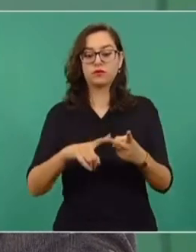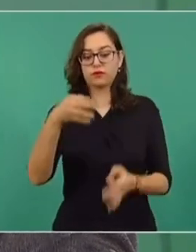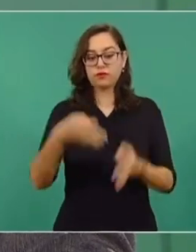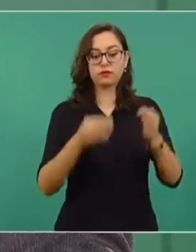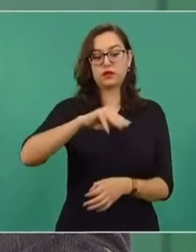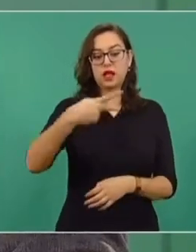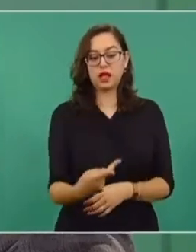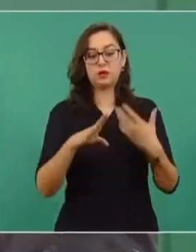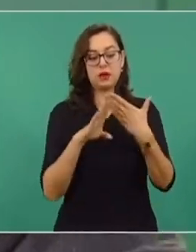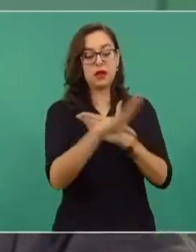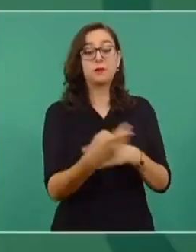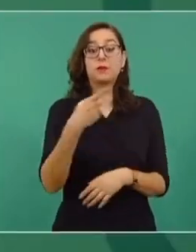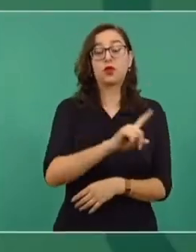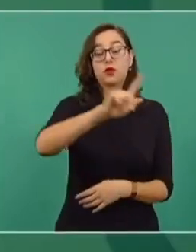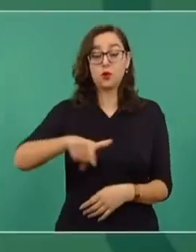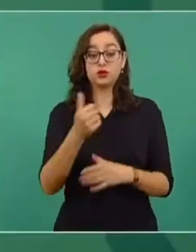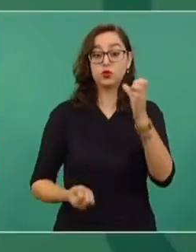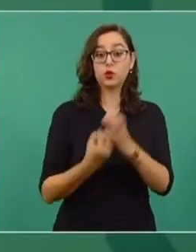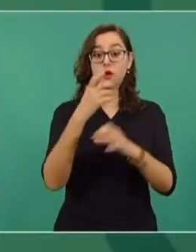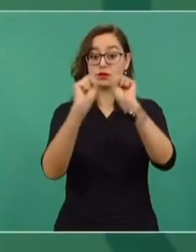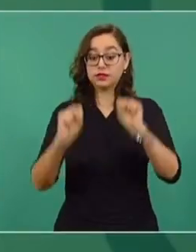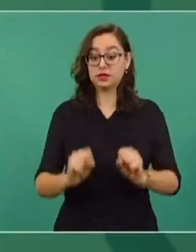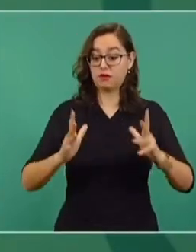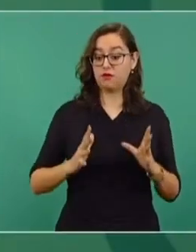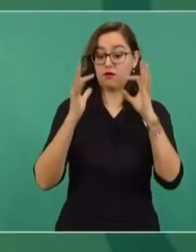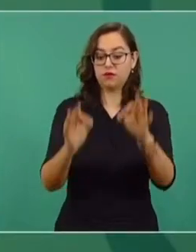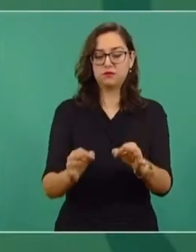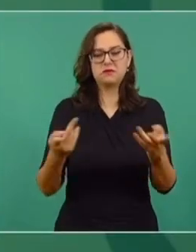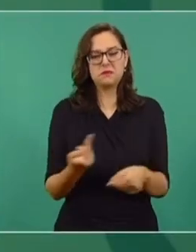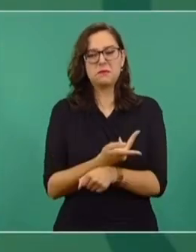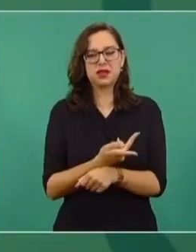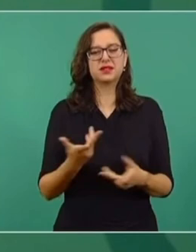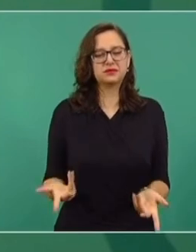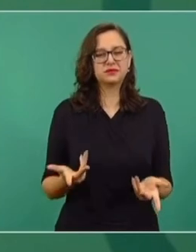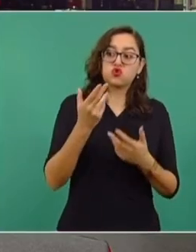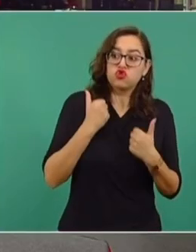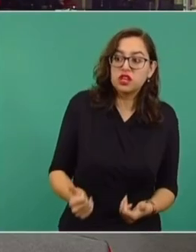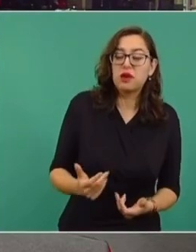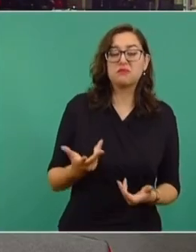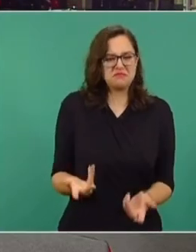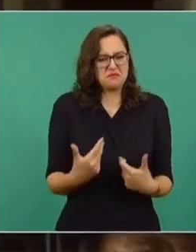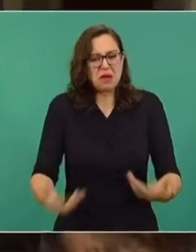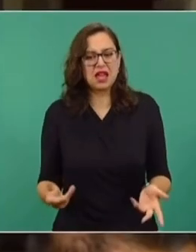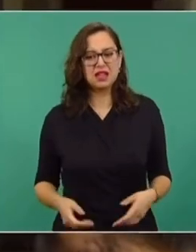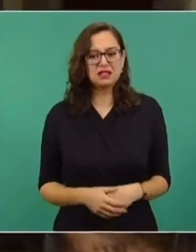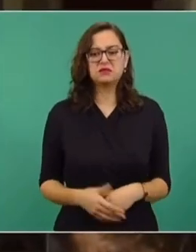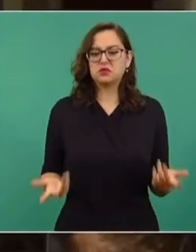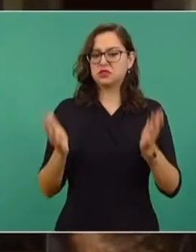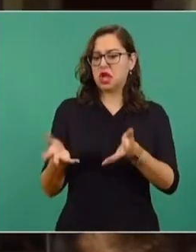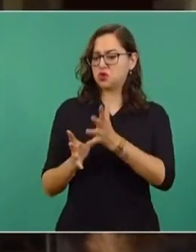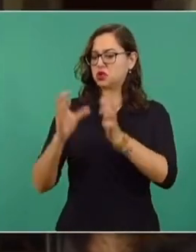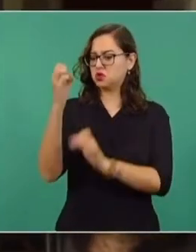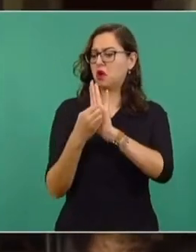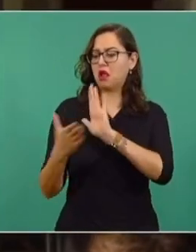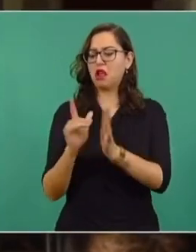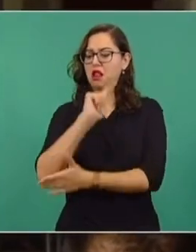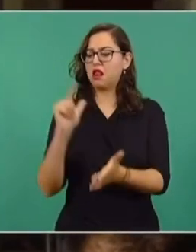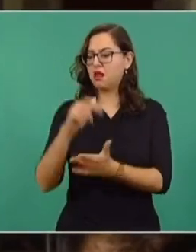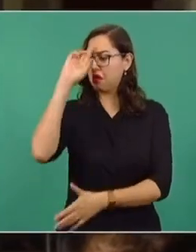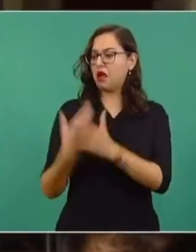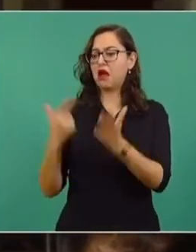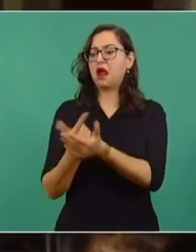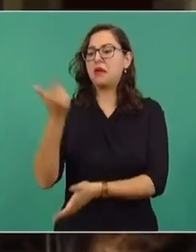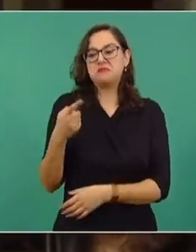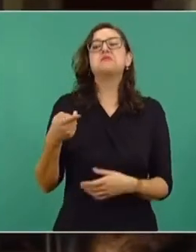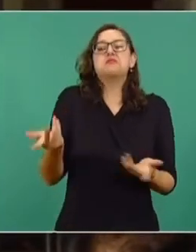estas oficinas, estos organismos, la corrupción no se consideraba como delito grave. Señor presidente, aunque sea un delito grave en este momento, pues, por ejemplo,